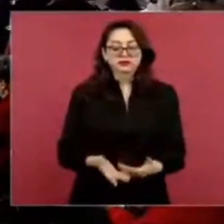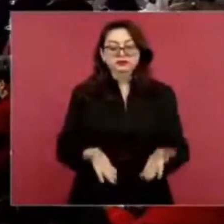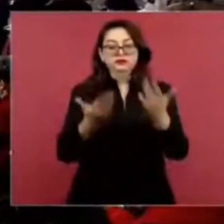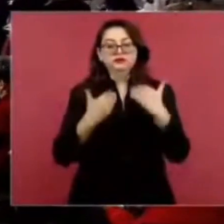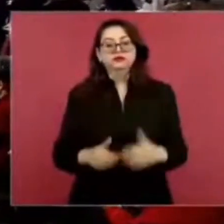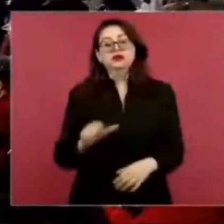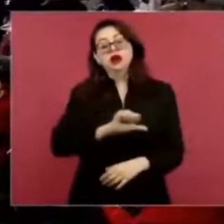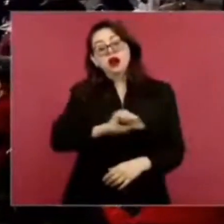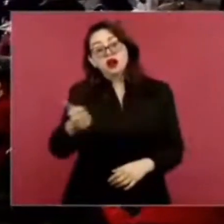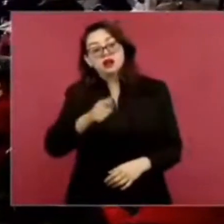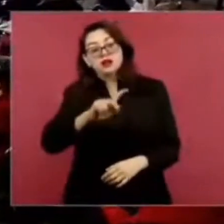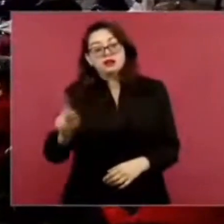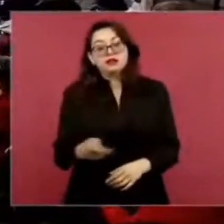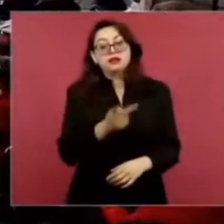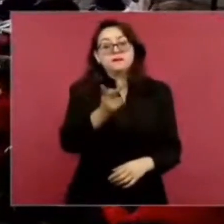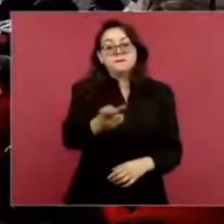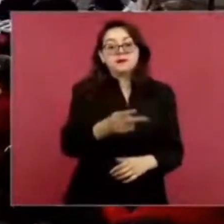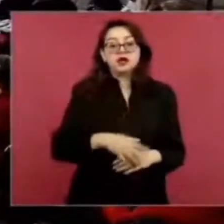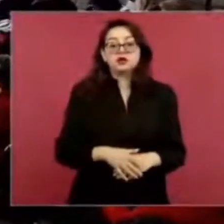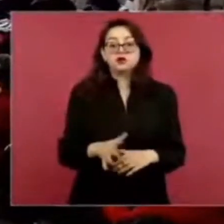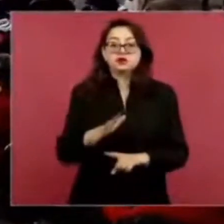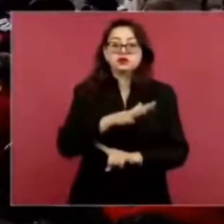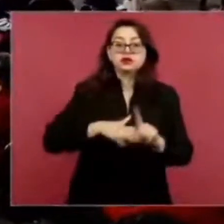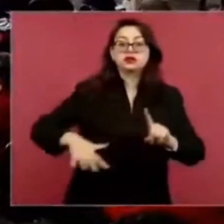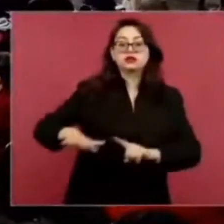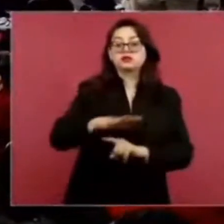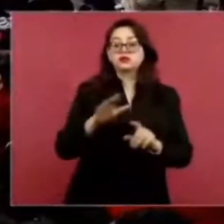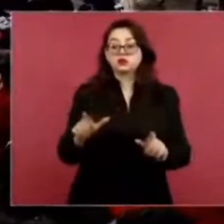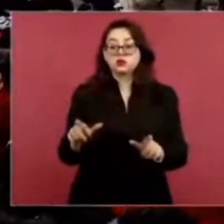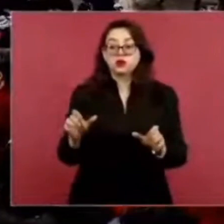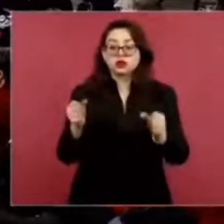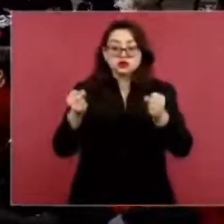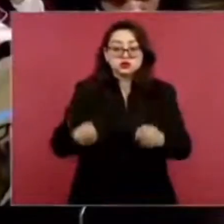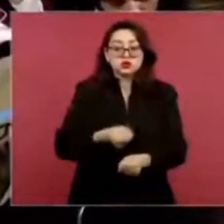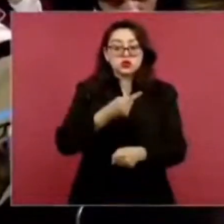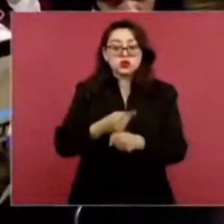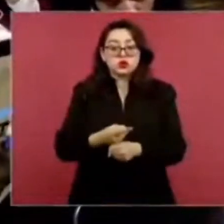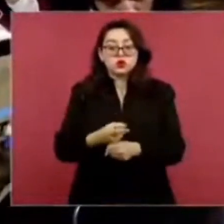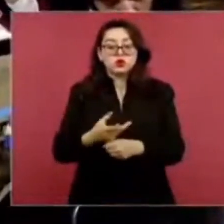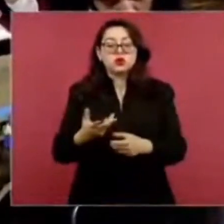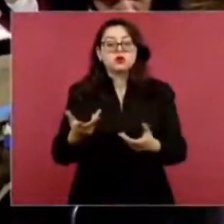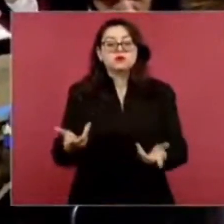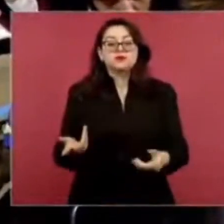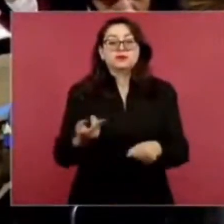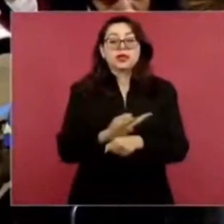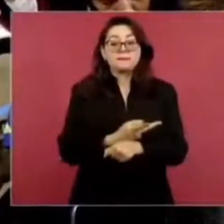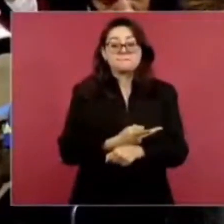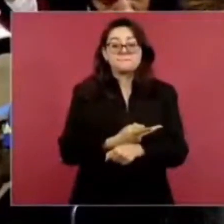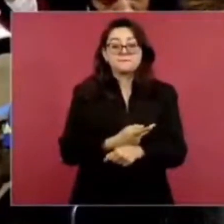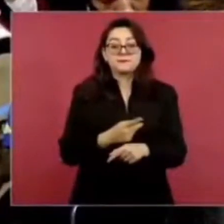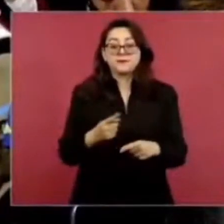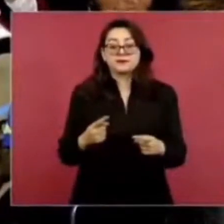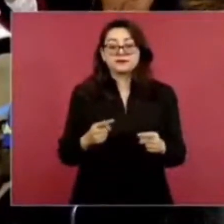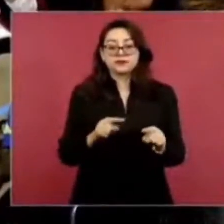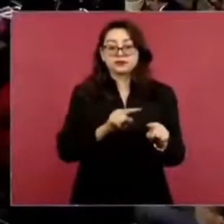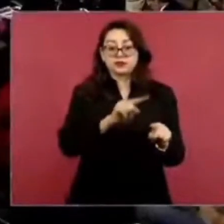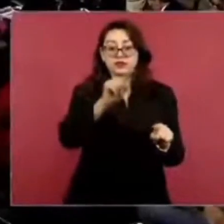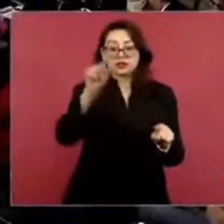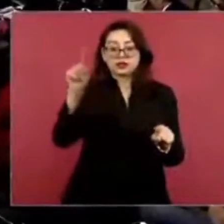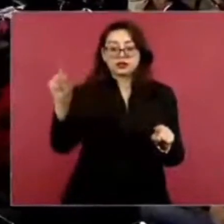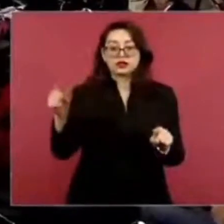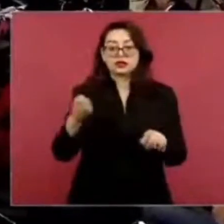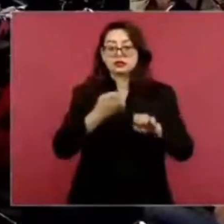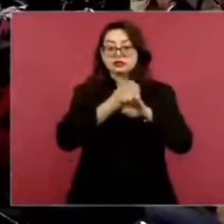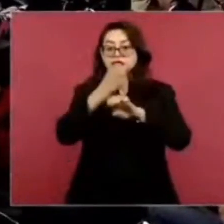Bueno, el tema de estrategia de seguridad es, pues, respecto al robo de gasolina y huachicol en algunos estados. A ver, nada más